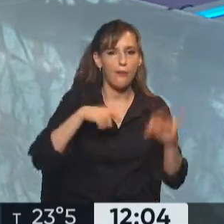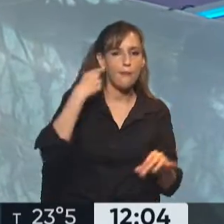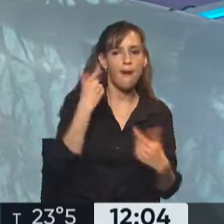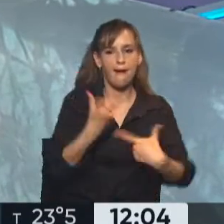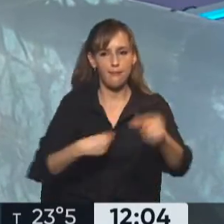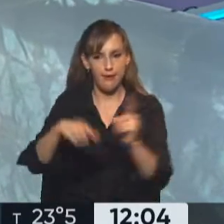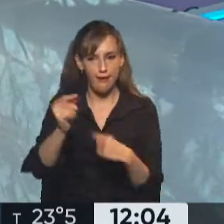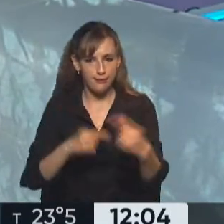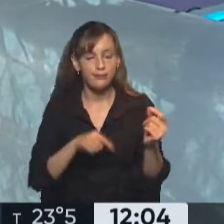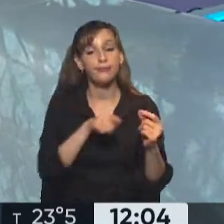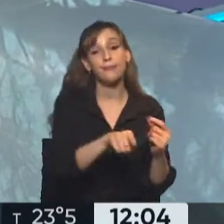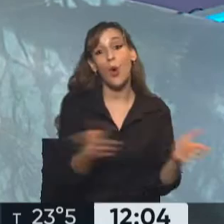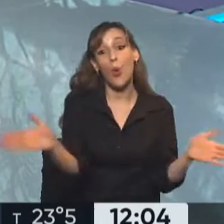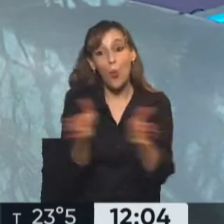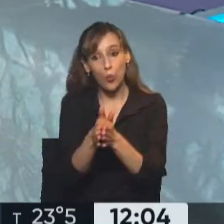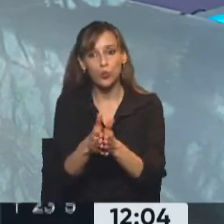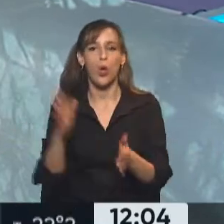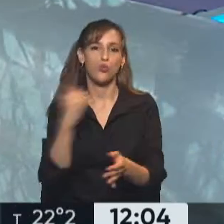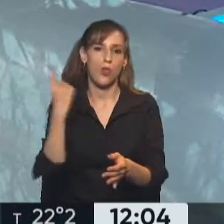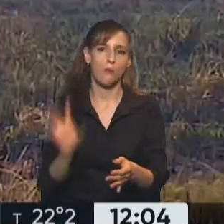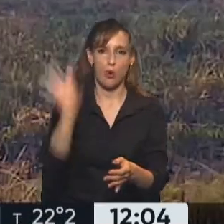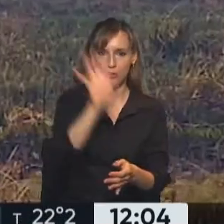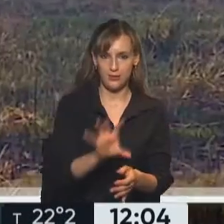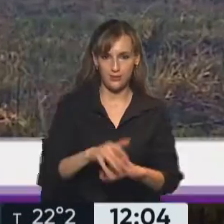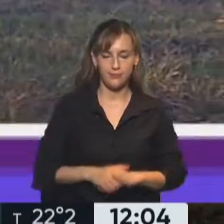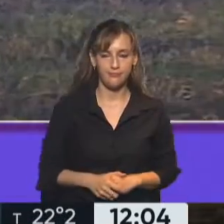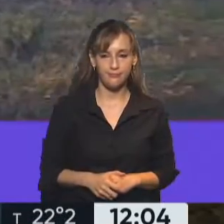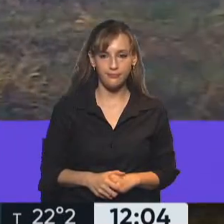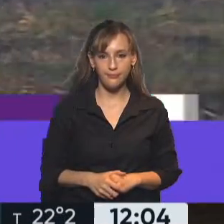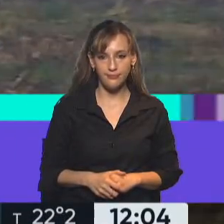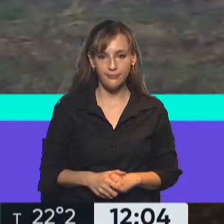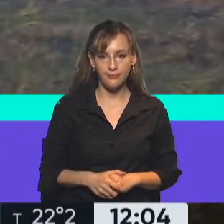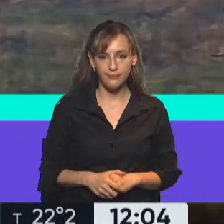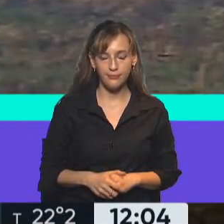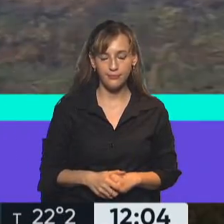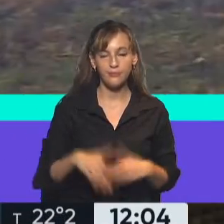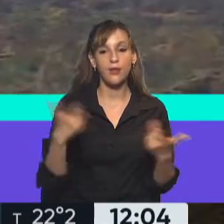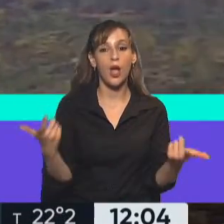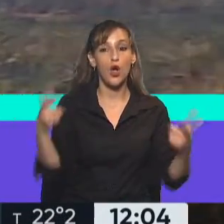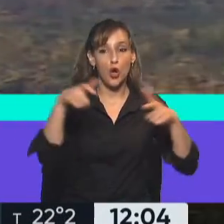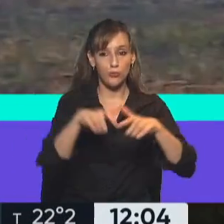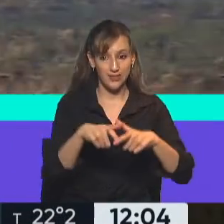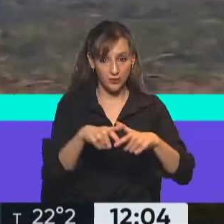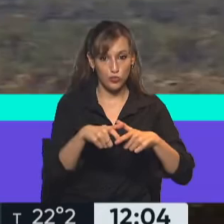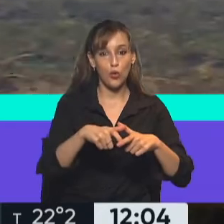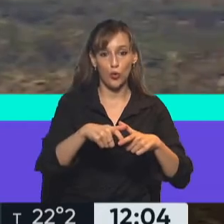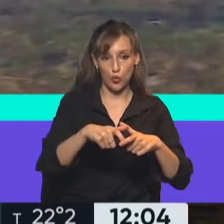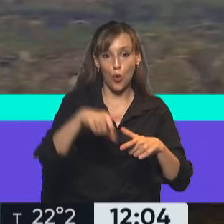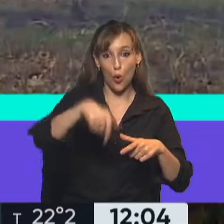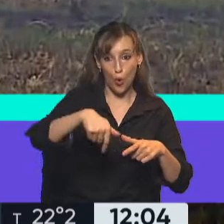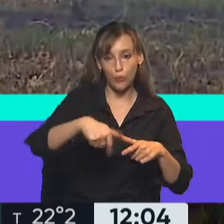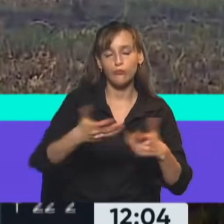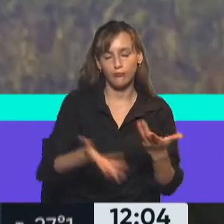colaboración con las autoridades provinciales. La Comisión INSEE Institucional creada por el